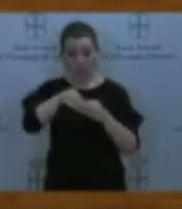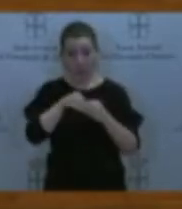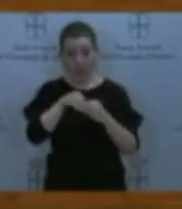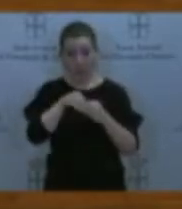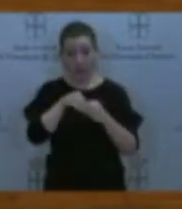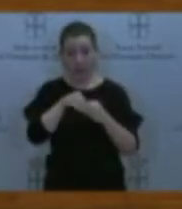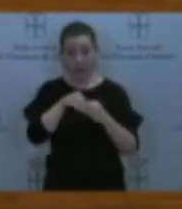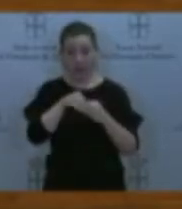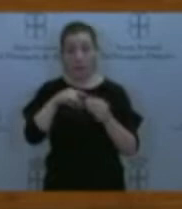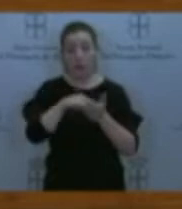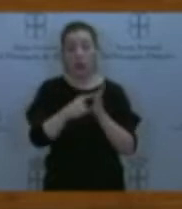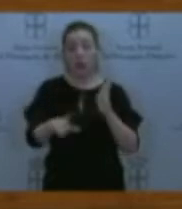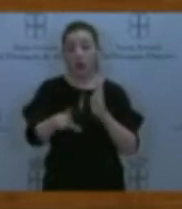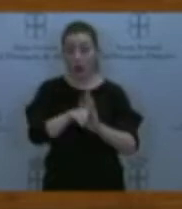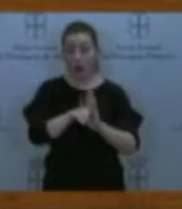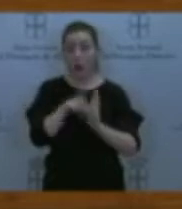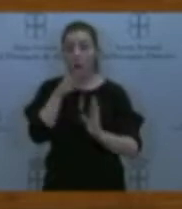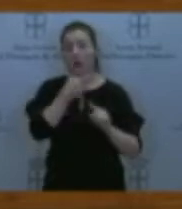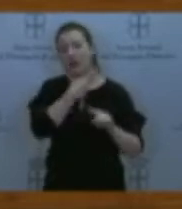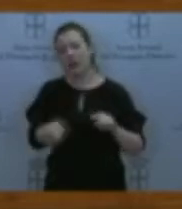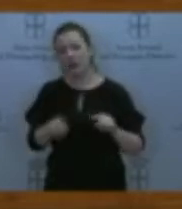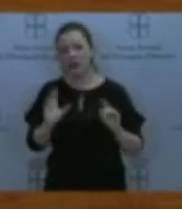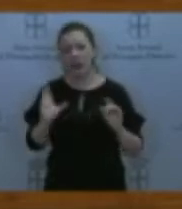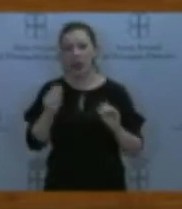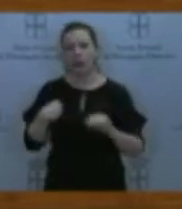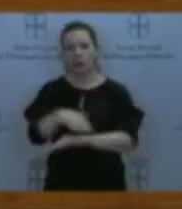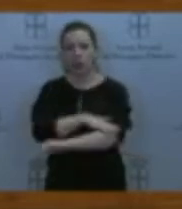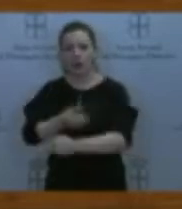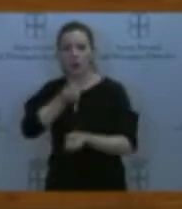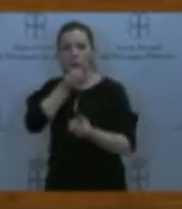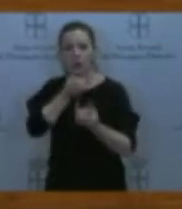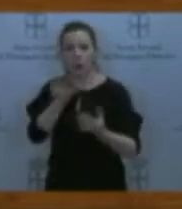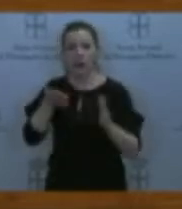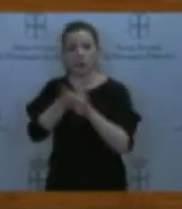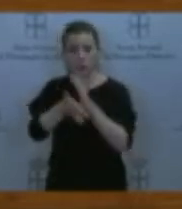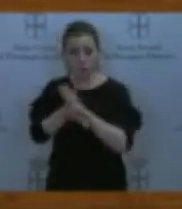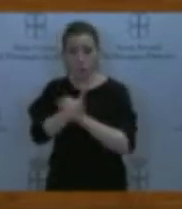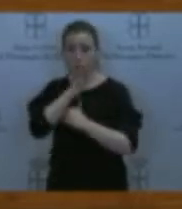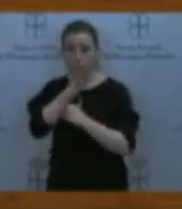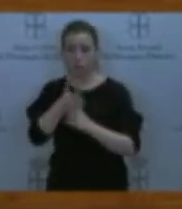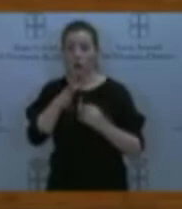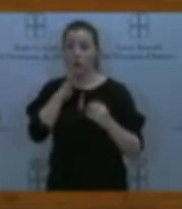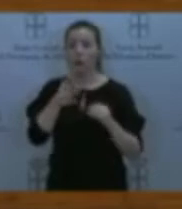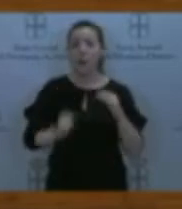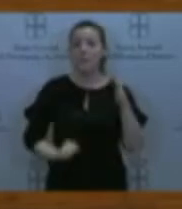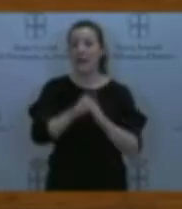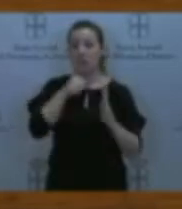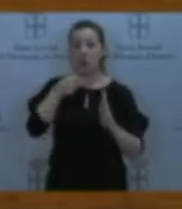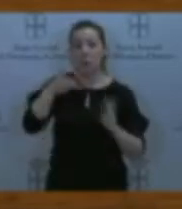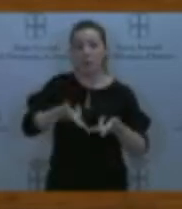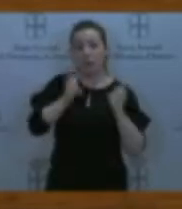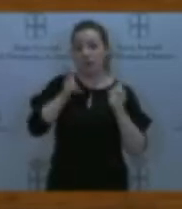proyecto de ley porque, a diferencia de lo que dice el Gobierno en la exposición de motivos, no es el máximo permitido por la normativa, sino que es posible